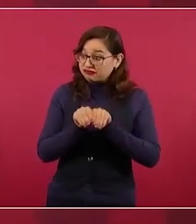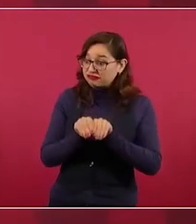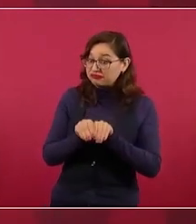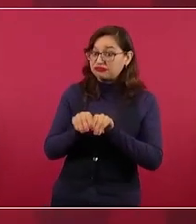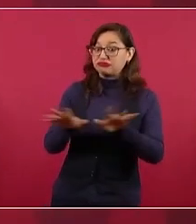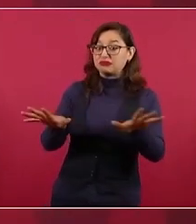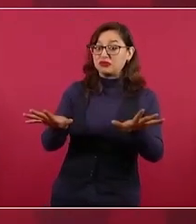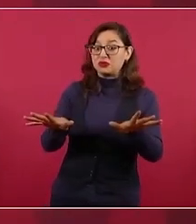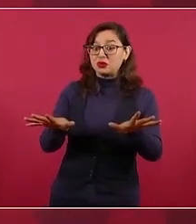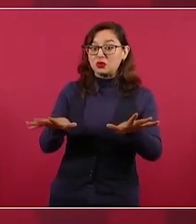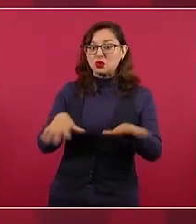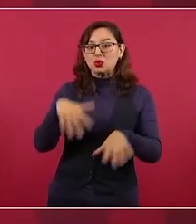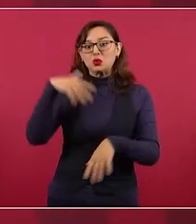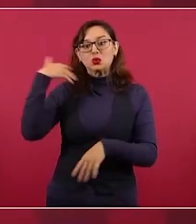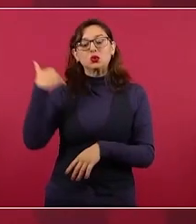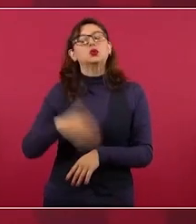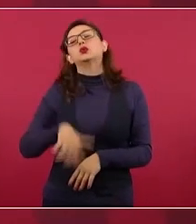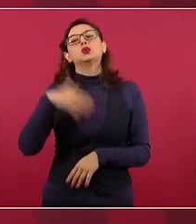darle largas